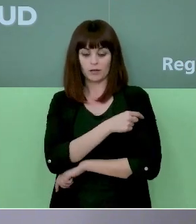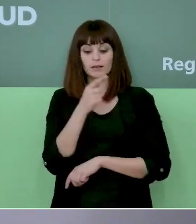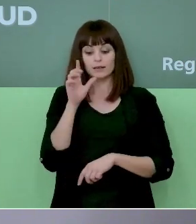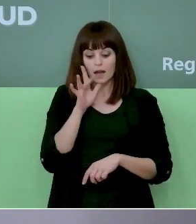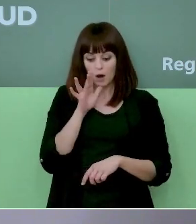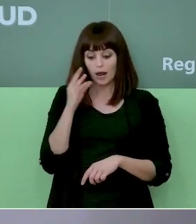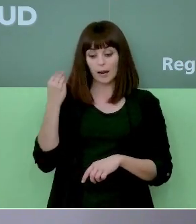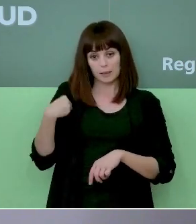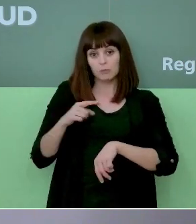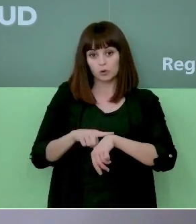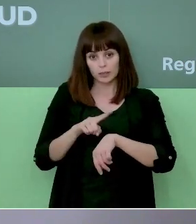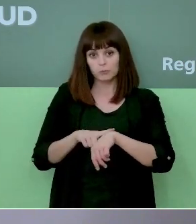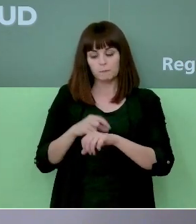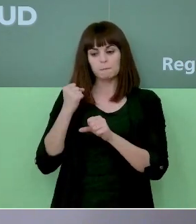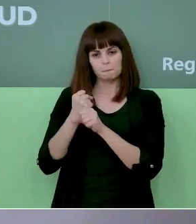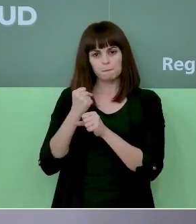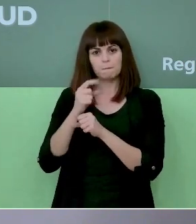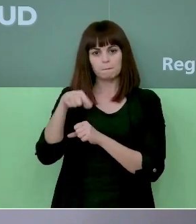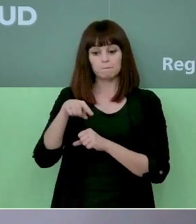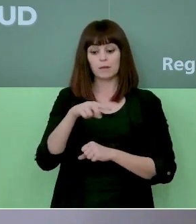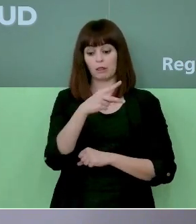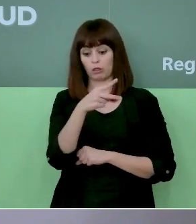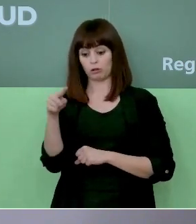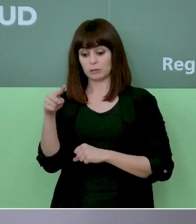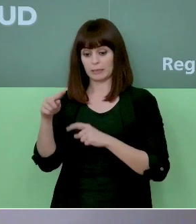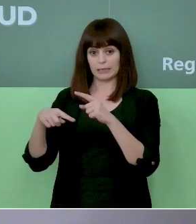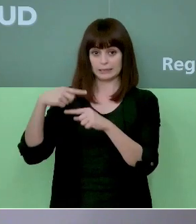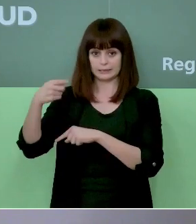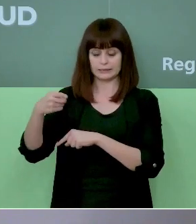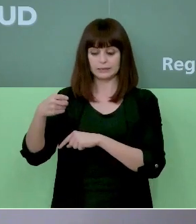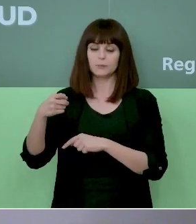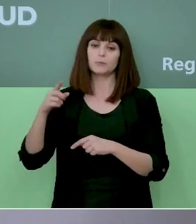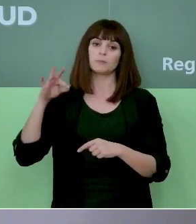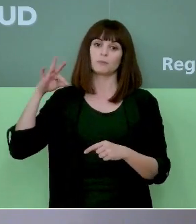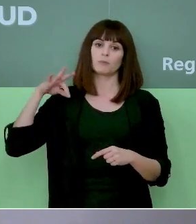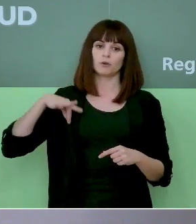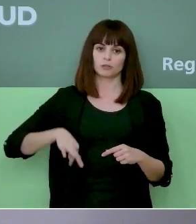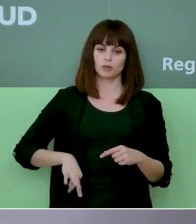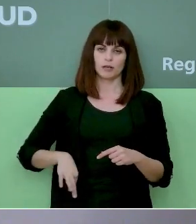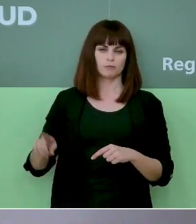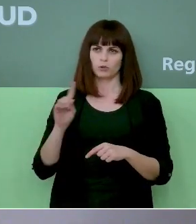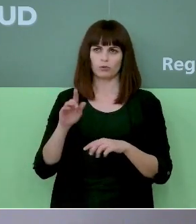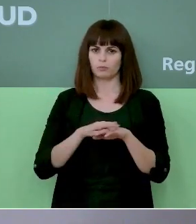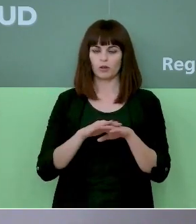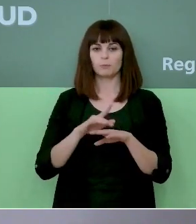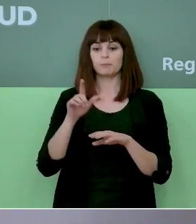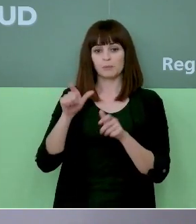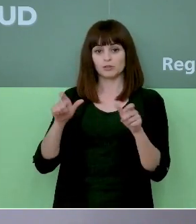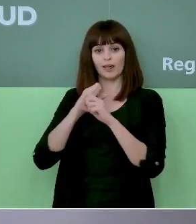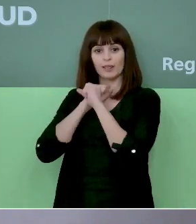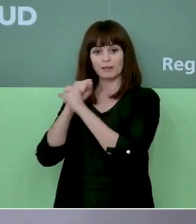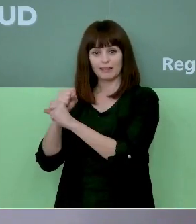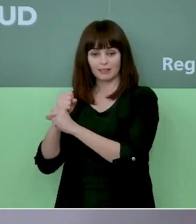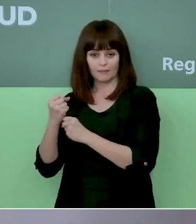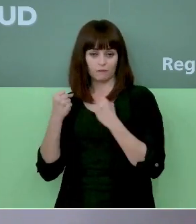trabajando al mismo tiempo para llegar durante las dos próximas semanas a los profesionales, a los profesionales, no, perdón, a los grandes dependientes que no